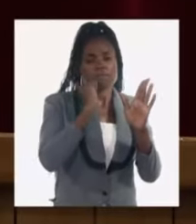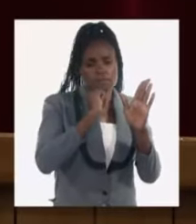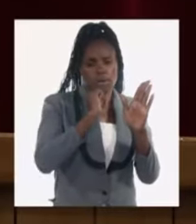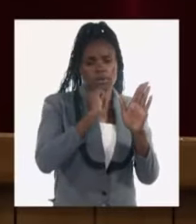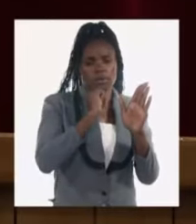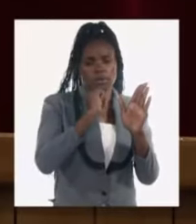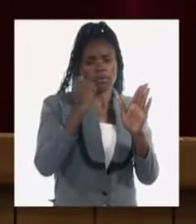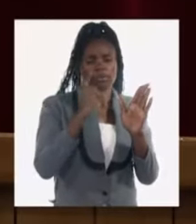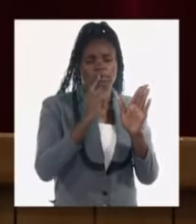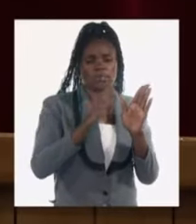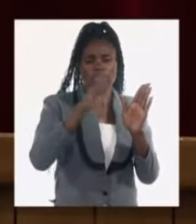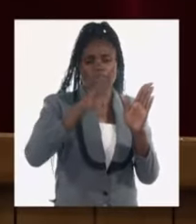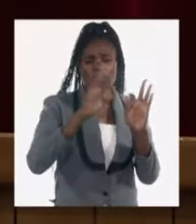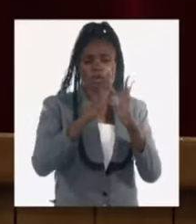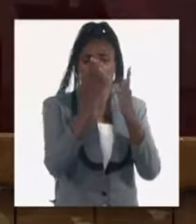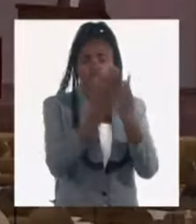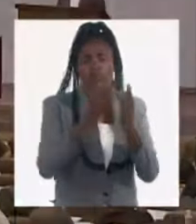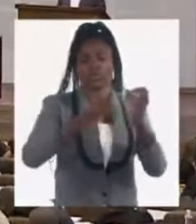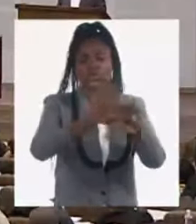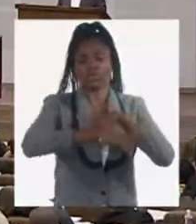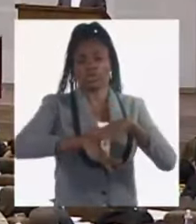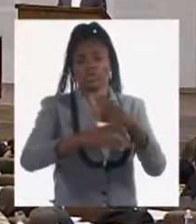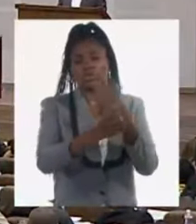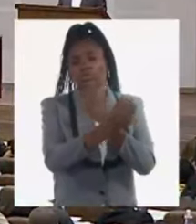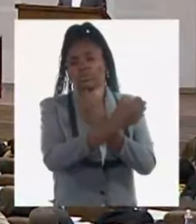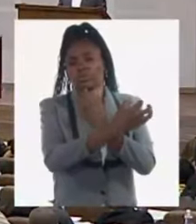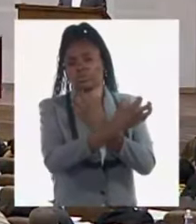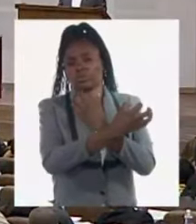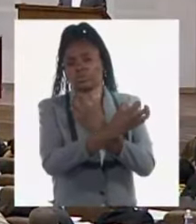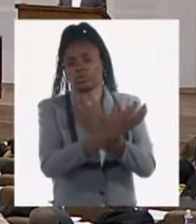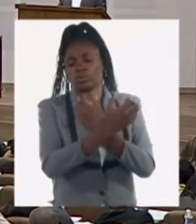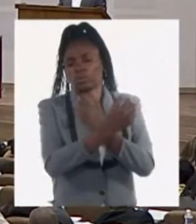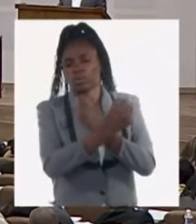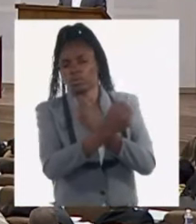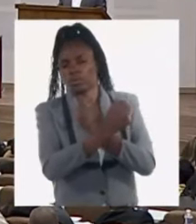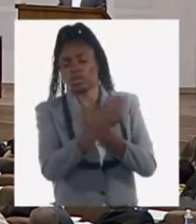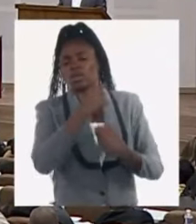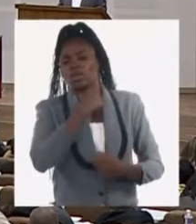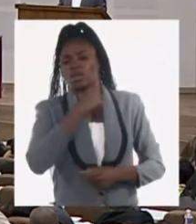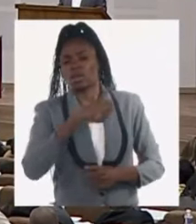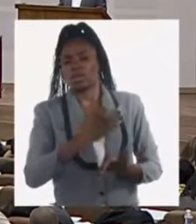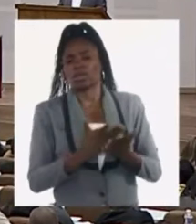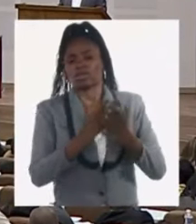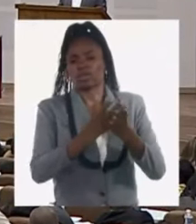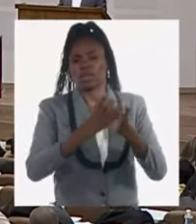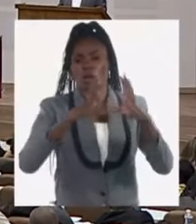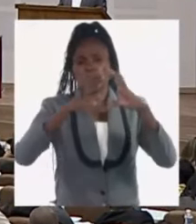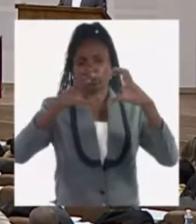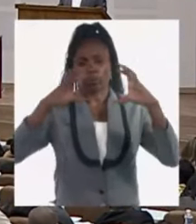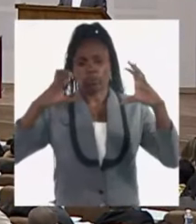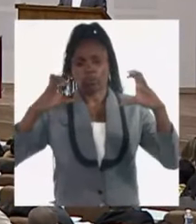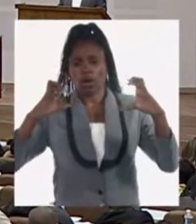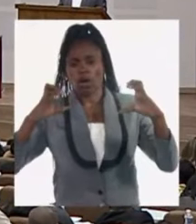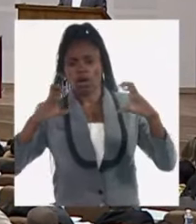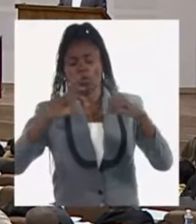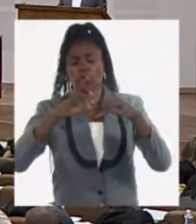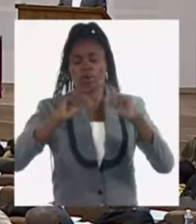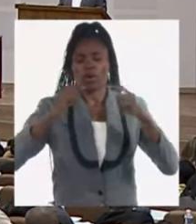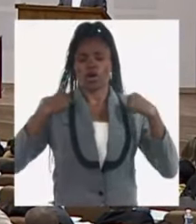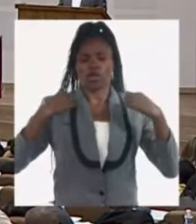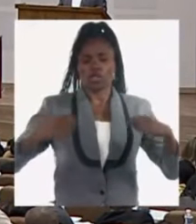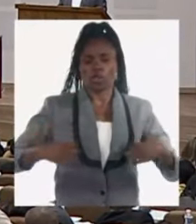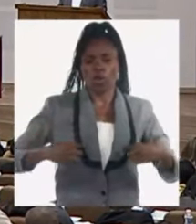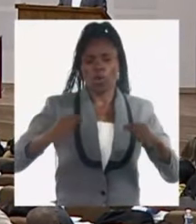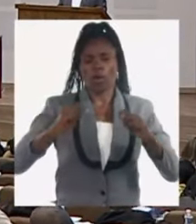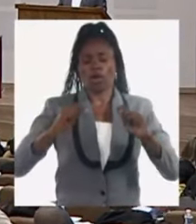para la atención a familias en situación de vulnerabilidad como son por ejemplo la entrega de colchones muebles ropa calzado de enseres